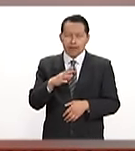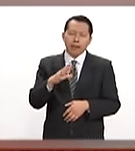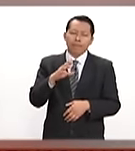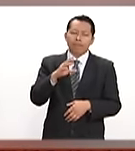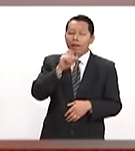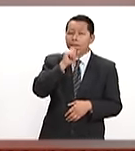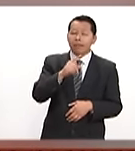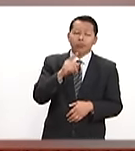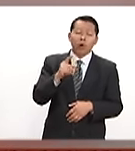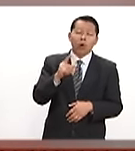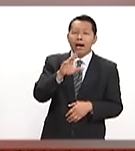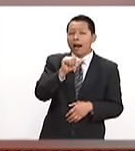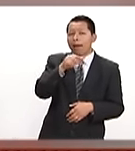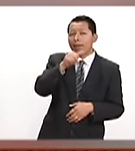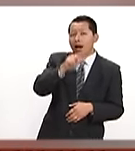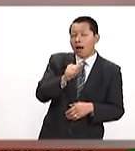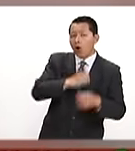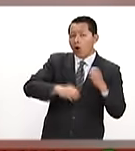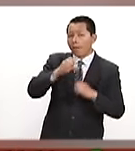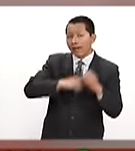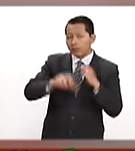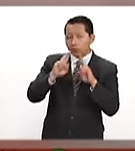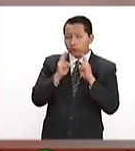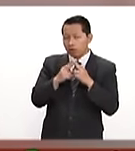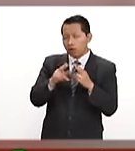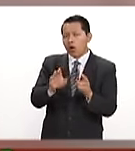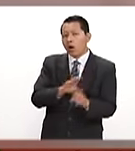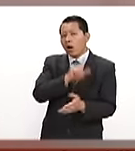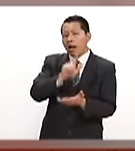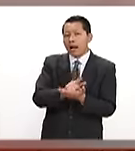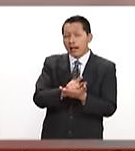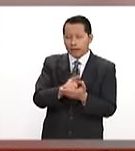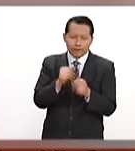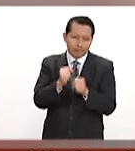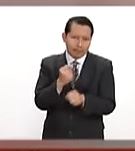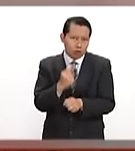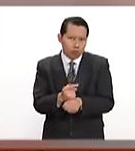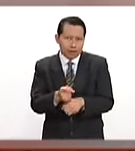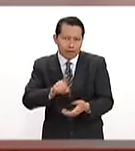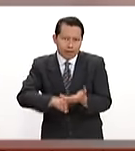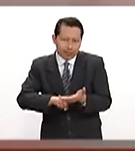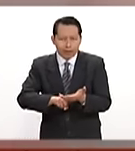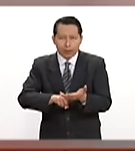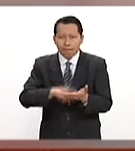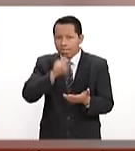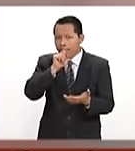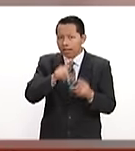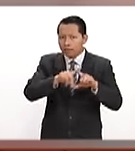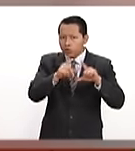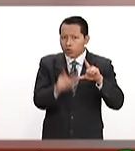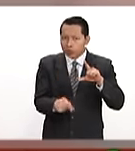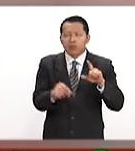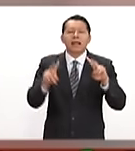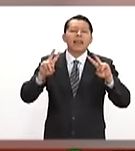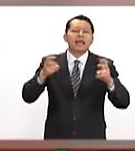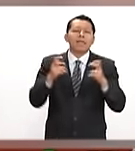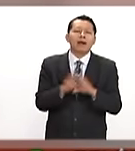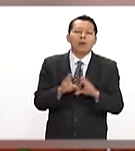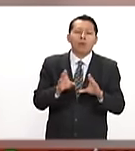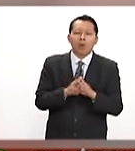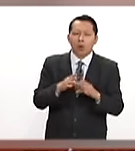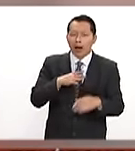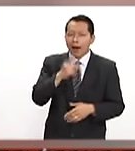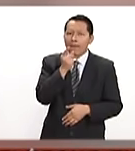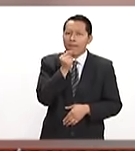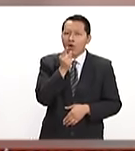de la Unión, ver la Ley de Seguridad Interna, ver el tema de la